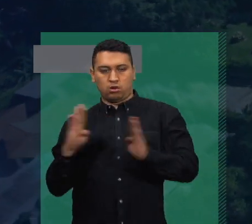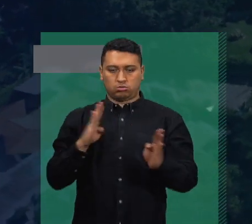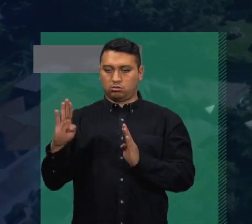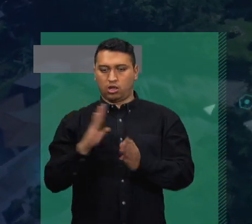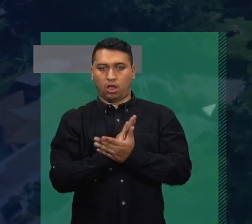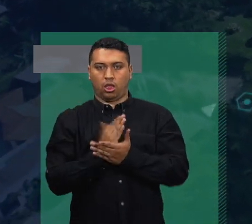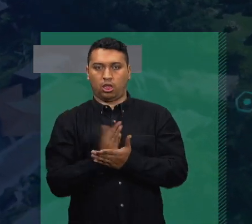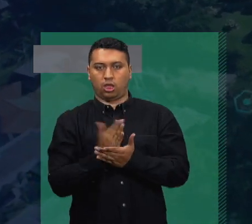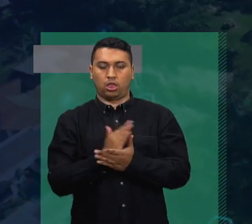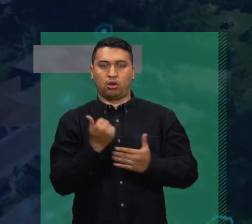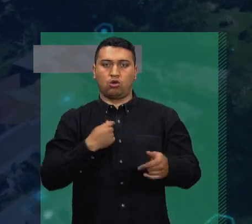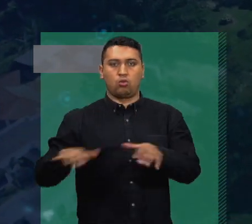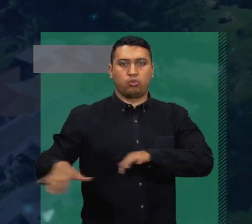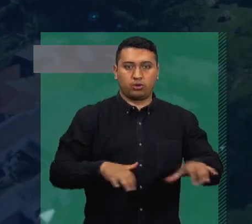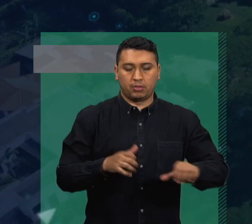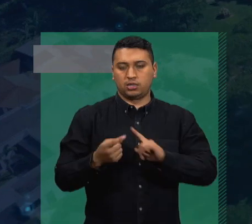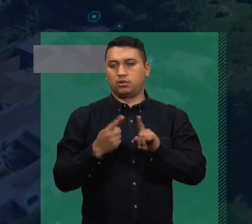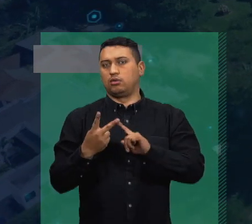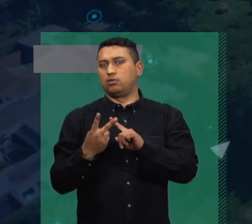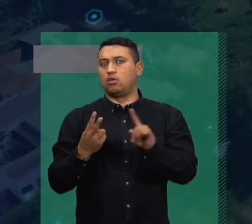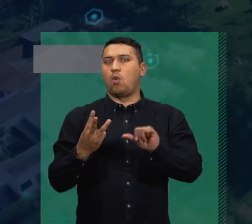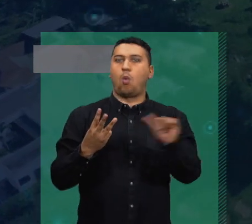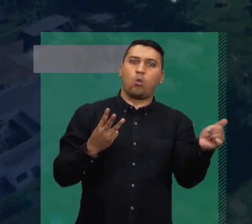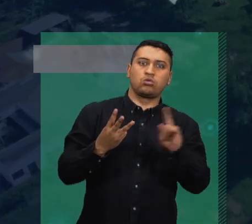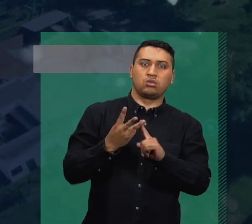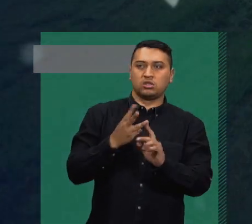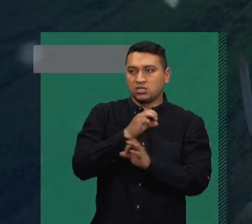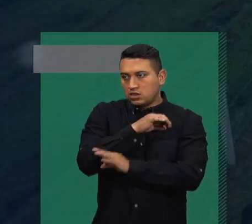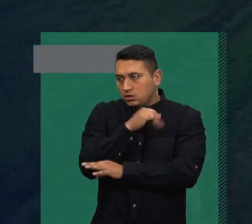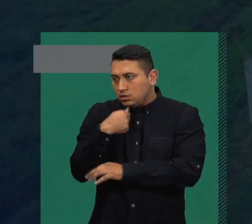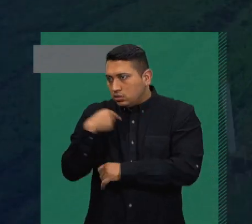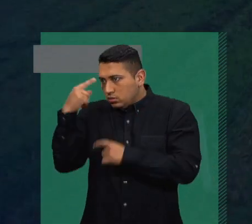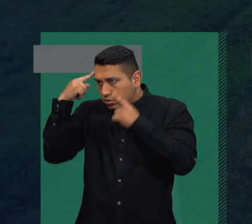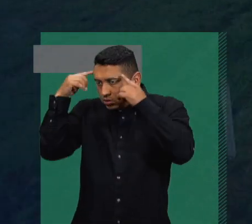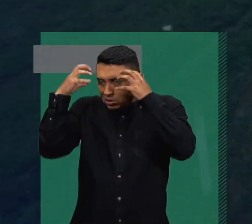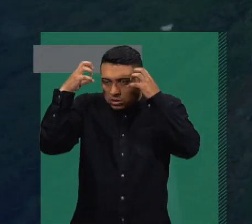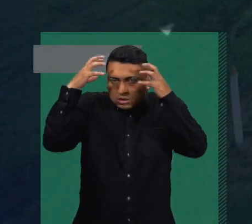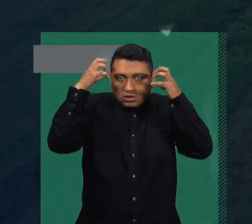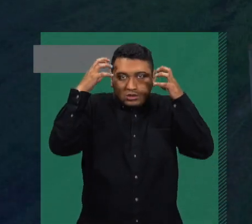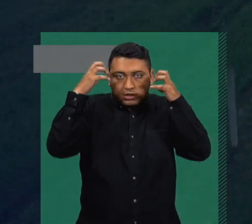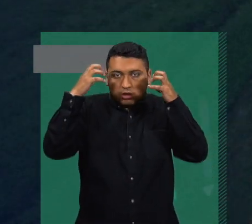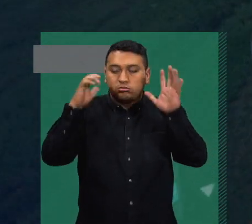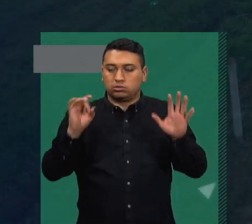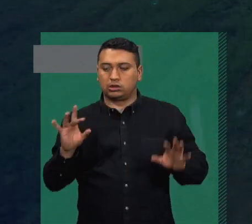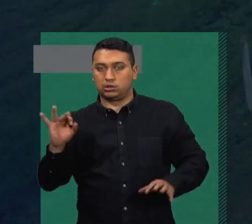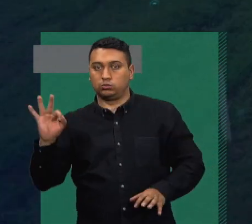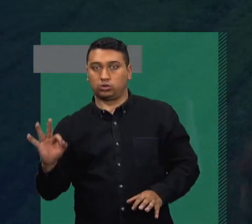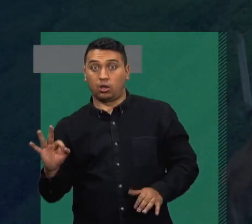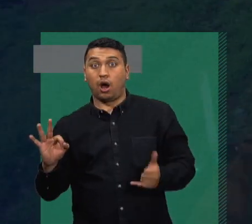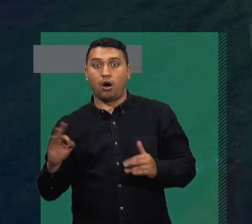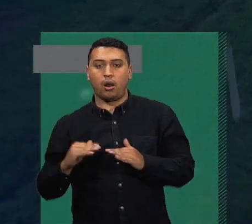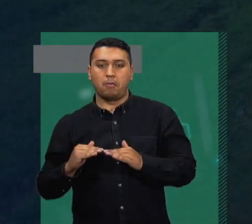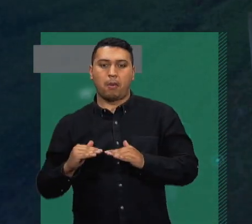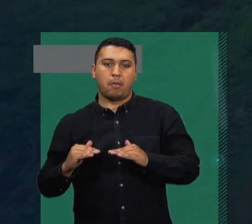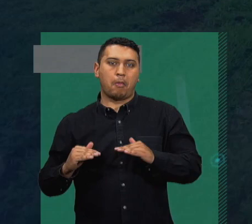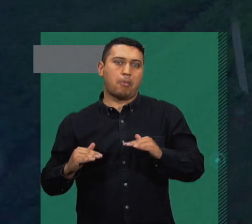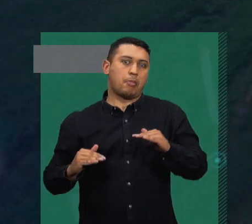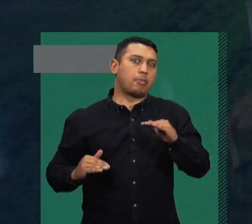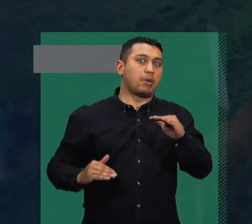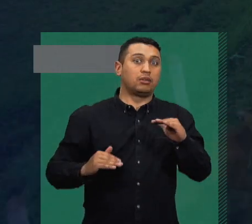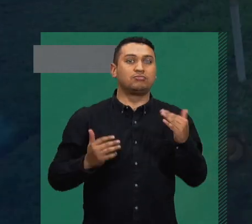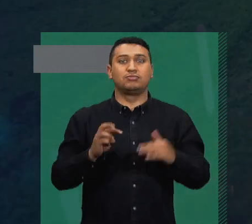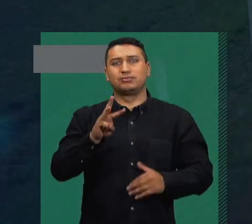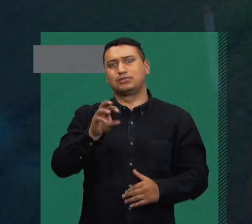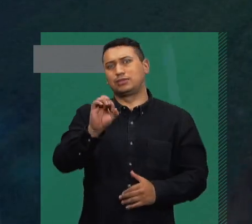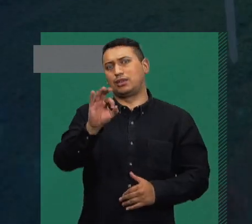Pero hay otros trastornos mentales no tan graves que eso pueden llegar a sumar un poco más, llegar a un 25% o 30% de la población. Eso se han incrementado